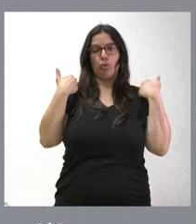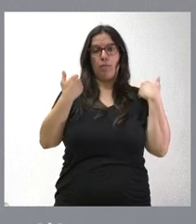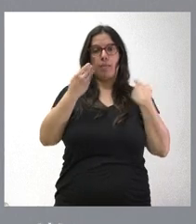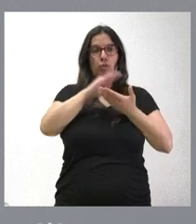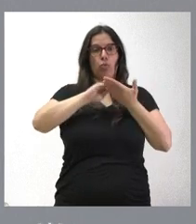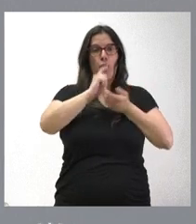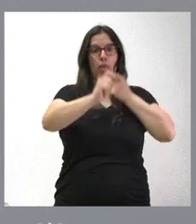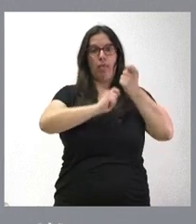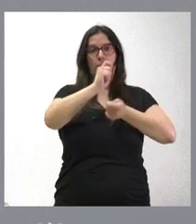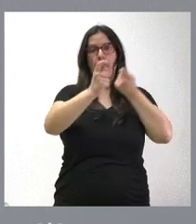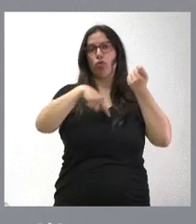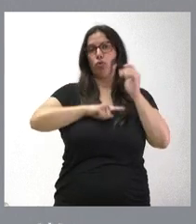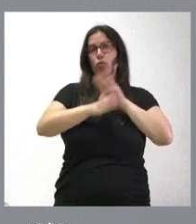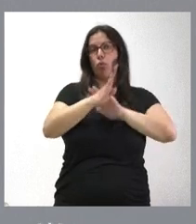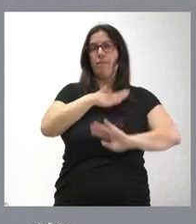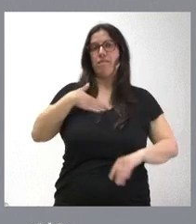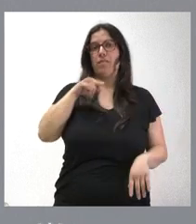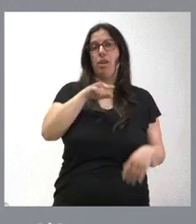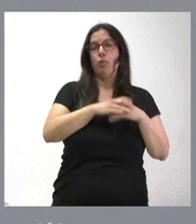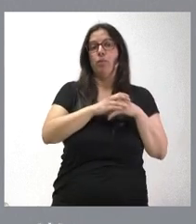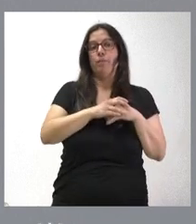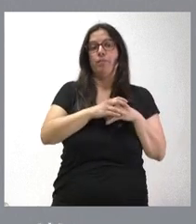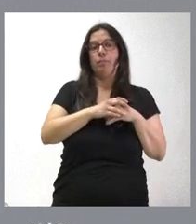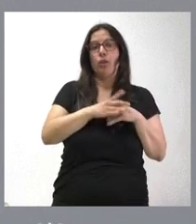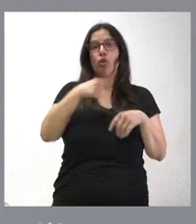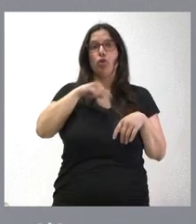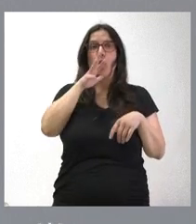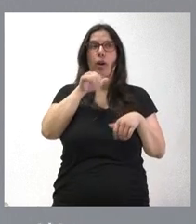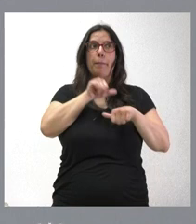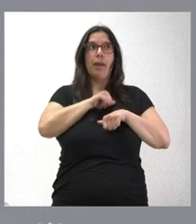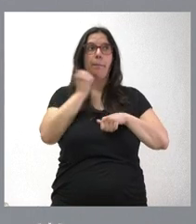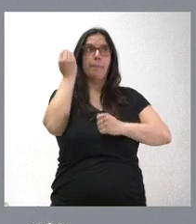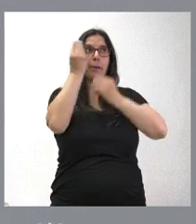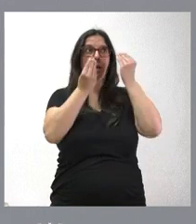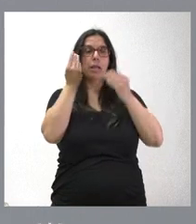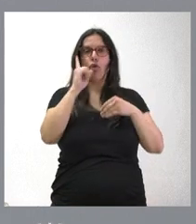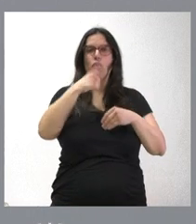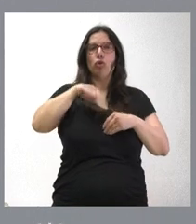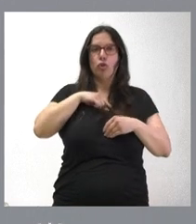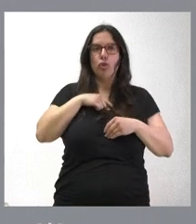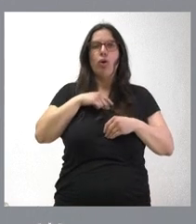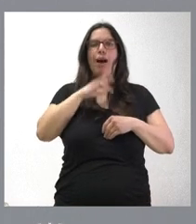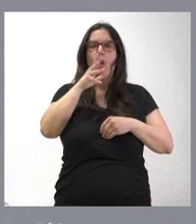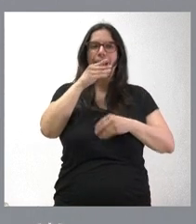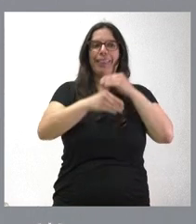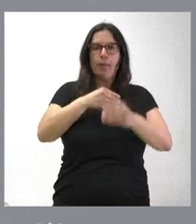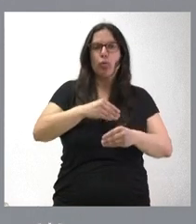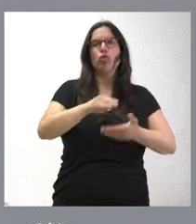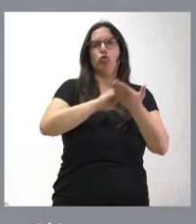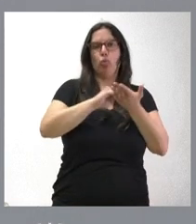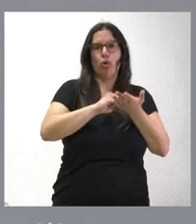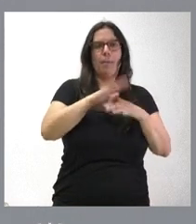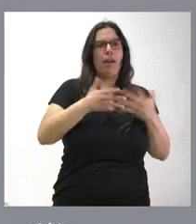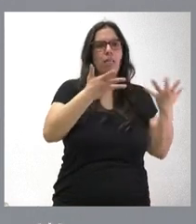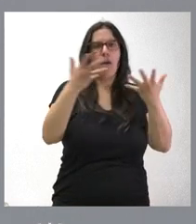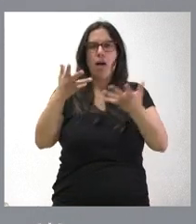que queremos seguir siendo. Nosotros no estamos en el rincón de pensar, estamos en el rincón de solucionar. Estamos para resolver los problemas de la